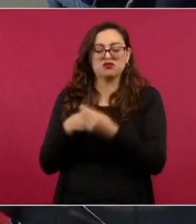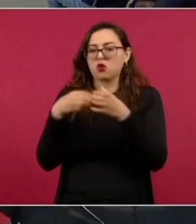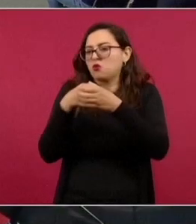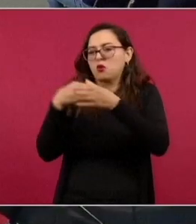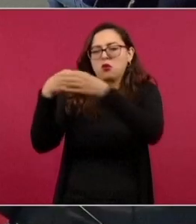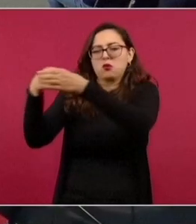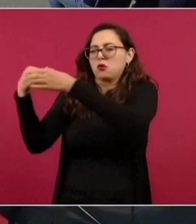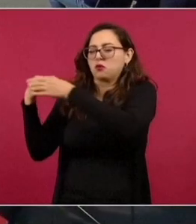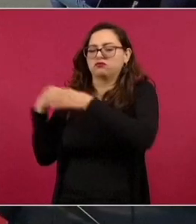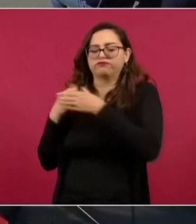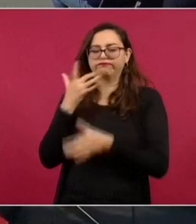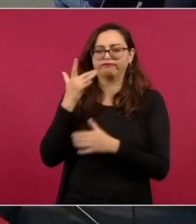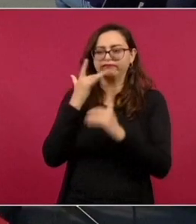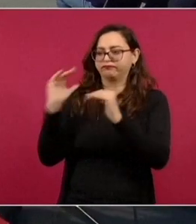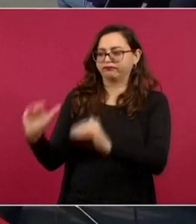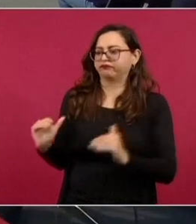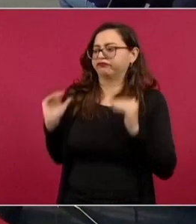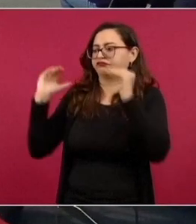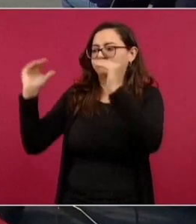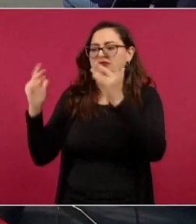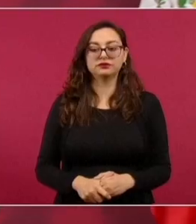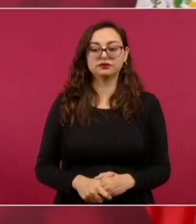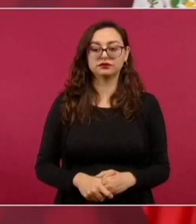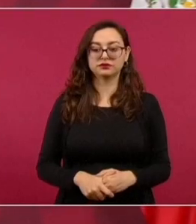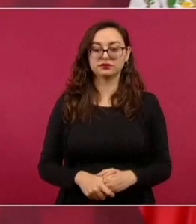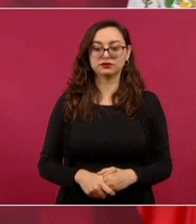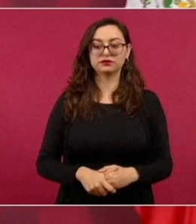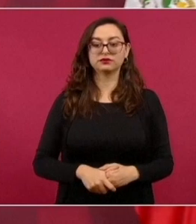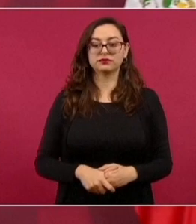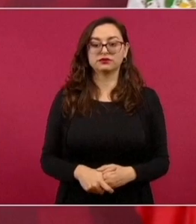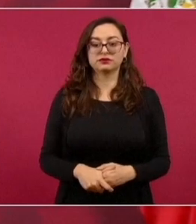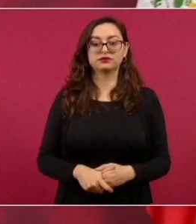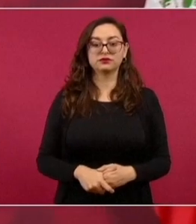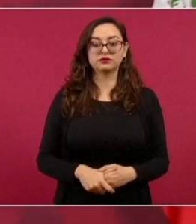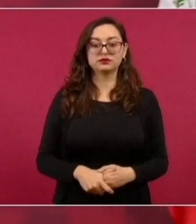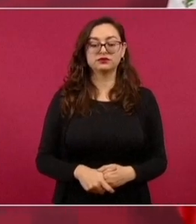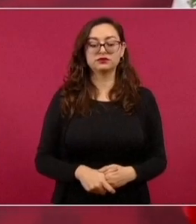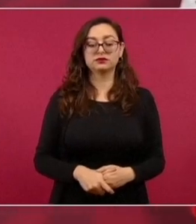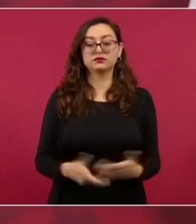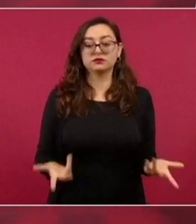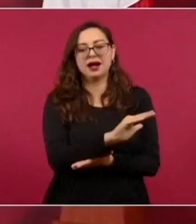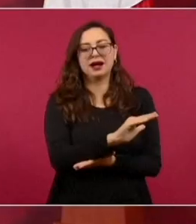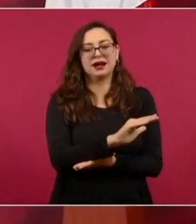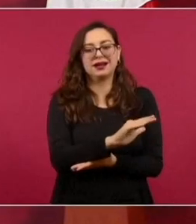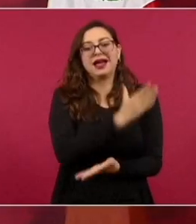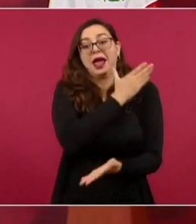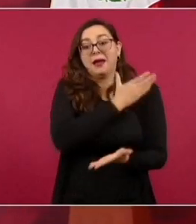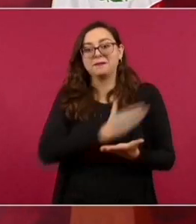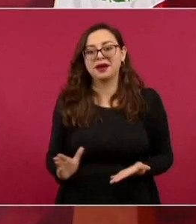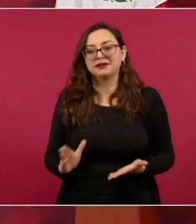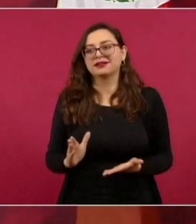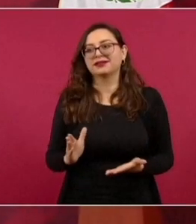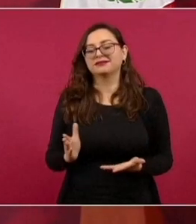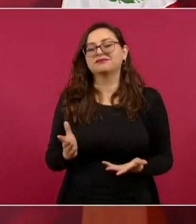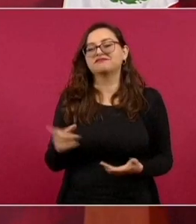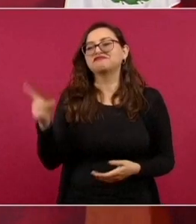El presidente mexicano ha sido uno de los más férreos defensores de Castillo, denunciando que era víctima de acoso, racismo y de una tentativa